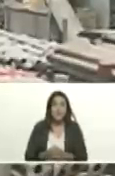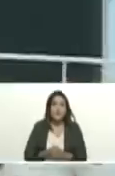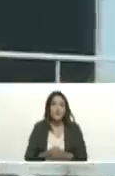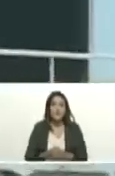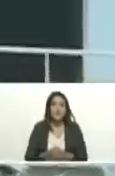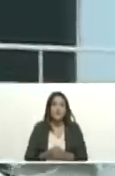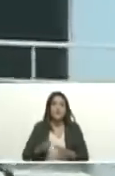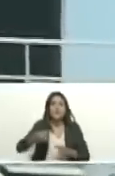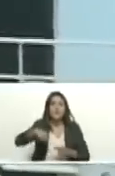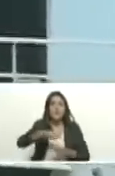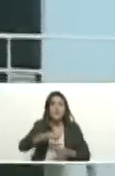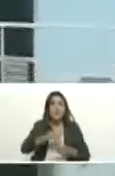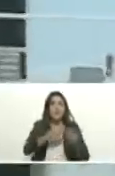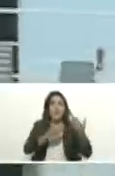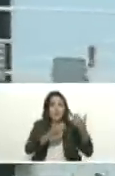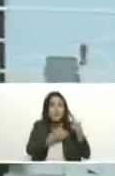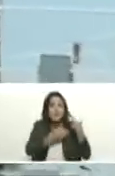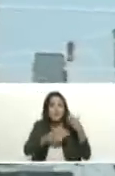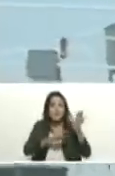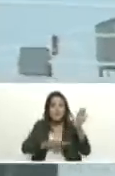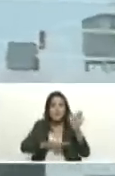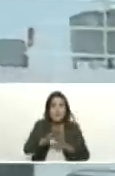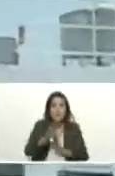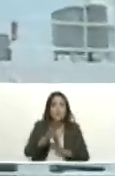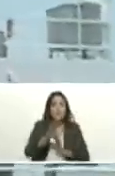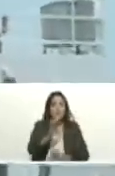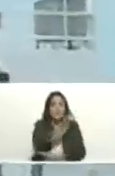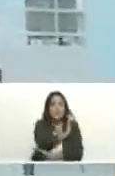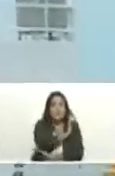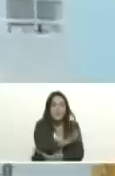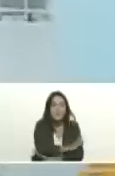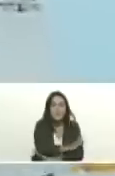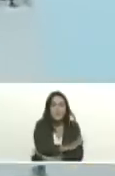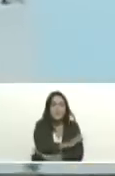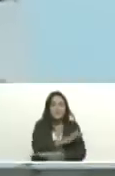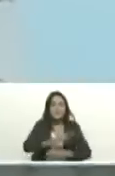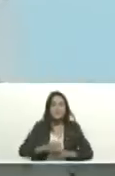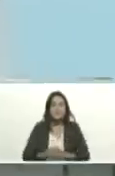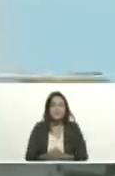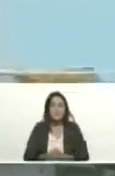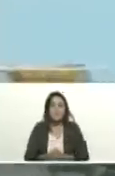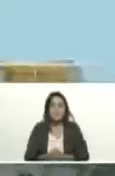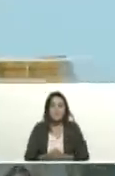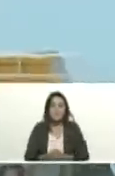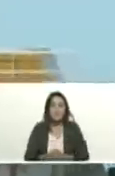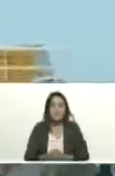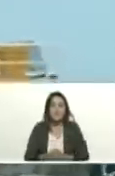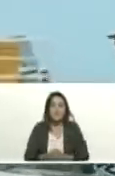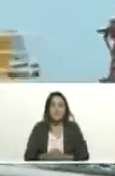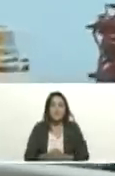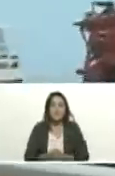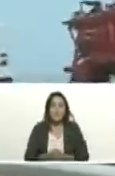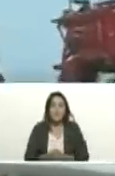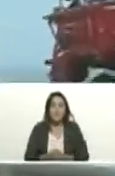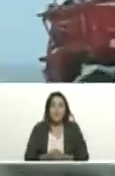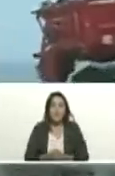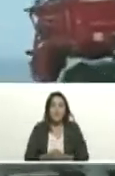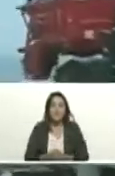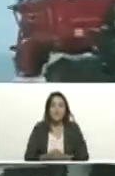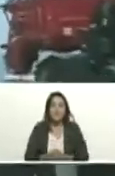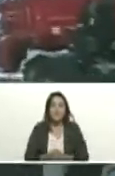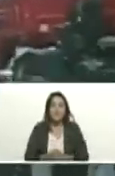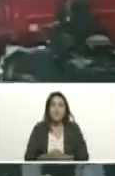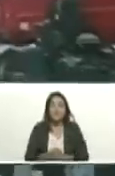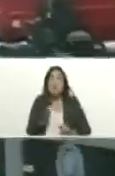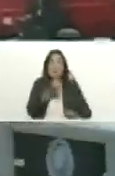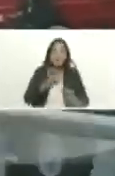energético del país y del mundo hay por supuesto también un conjunto de incautaciones que se han venido haciendo de esta lucha en contra